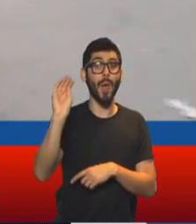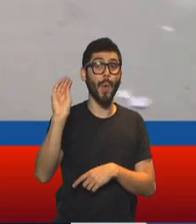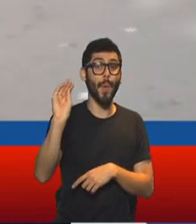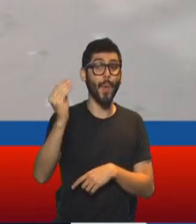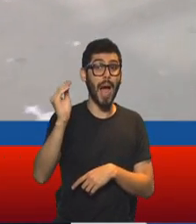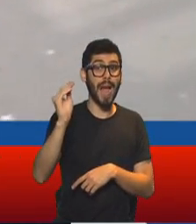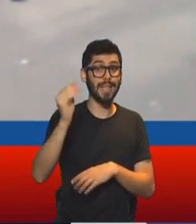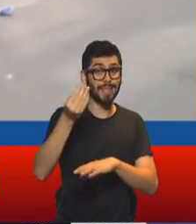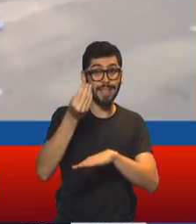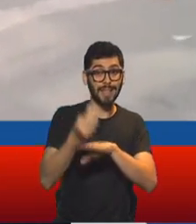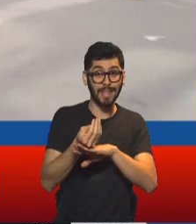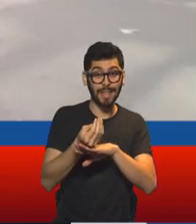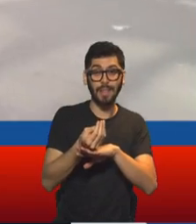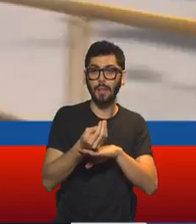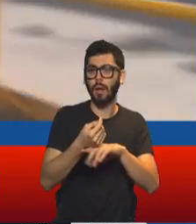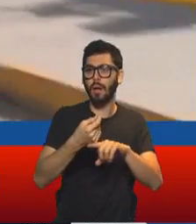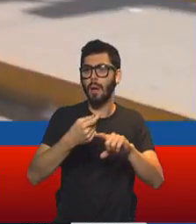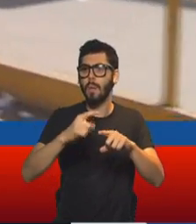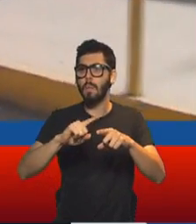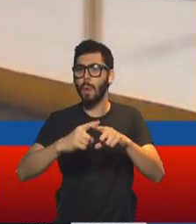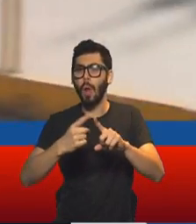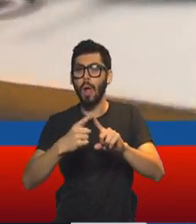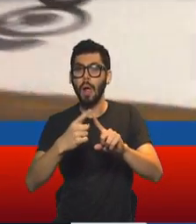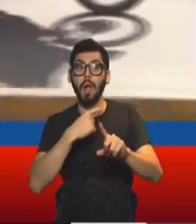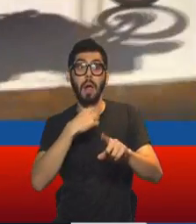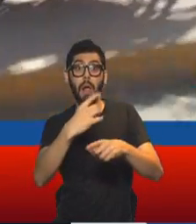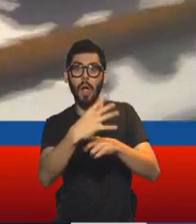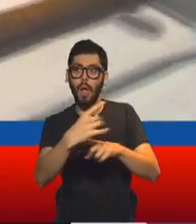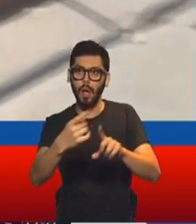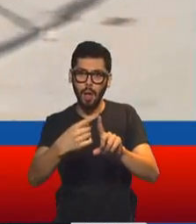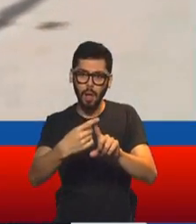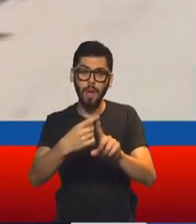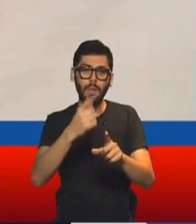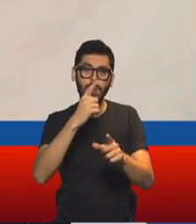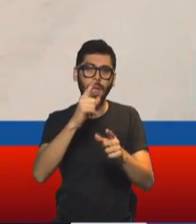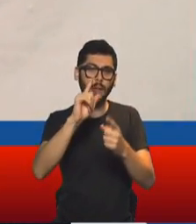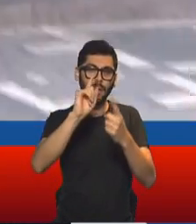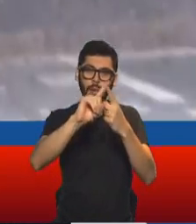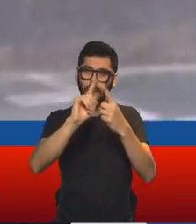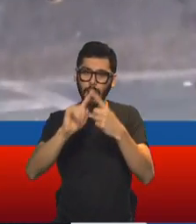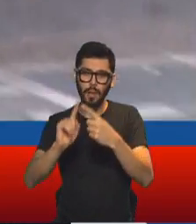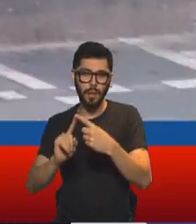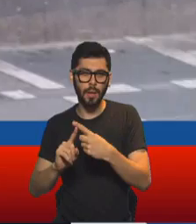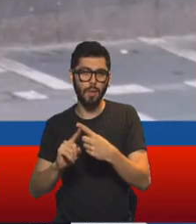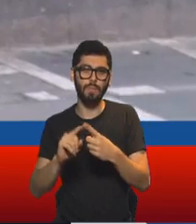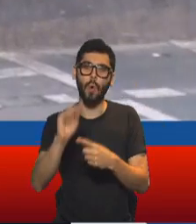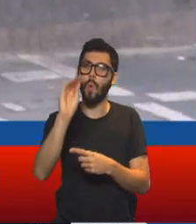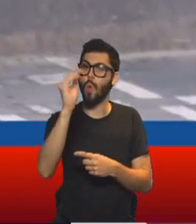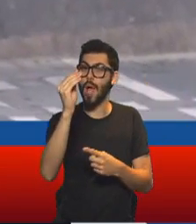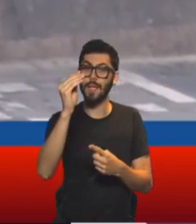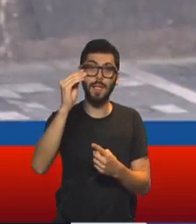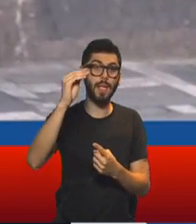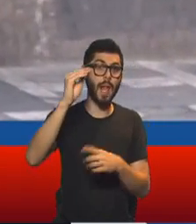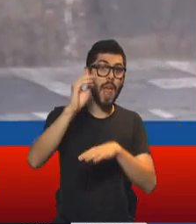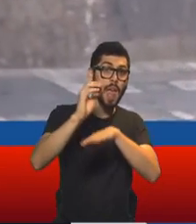con sectores de la política que buscaba derrocarlo, vos ahí tenés un esquema de cómo entre Brasil, Ecuador y la Argentina